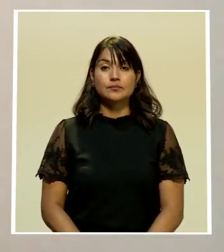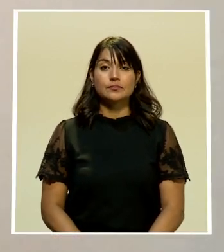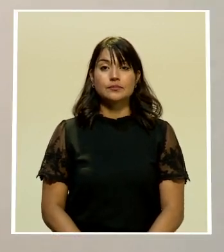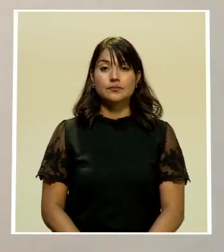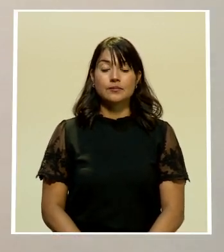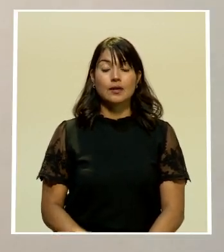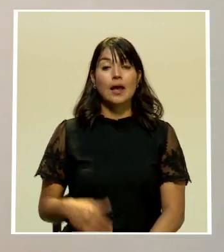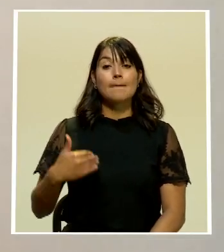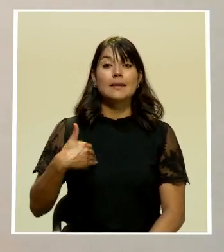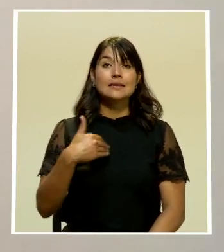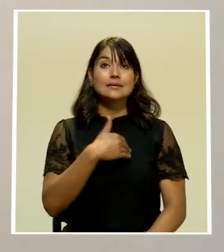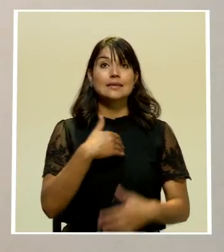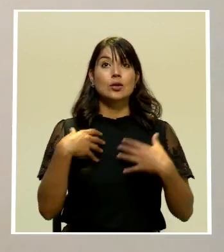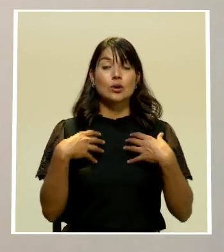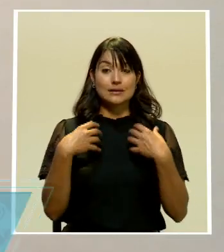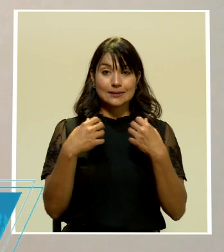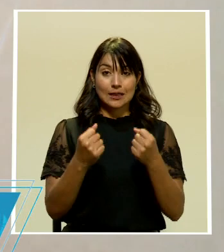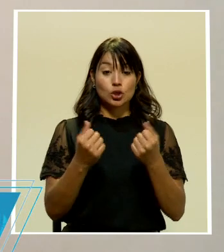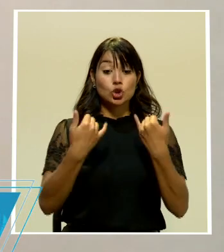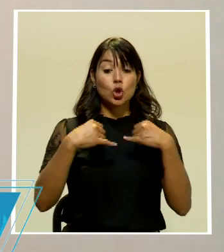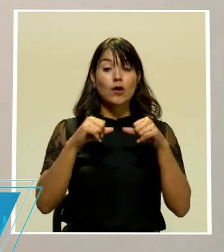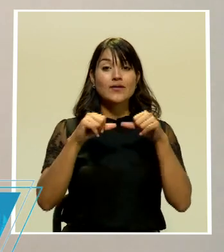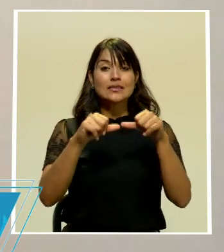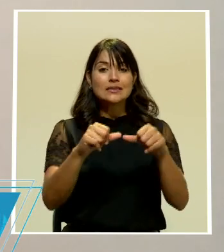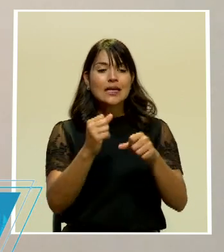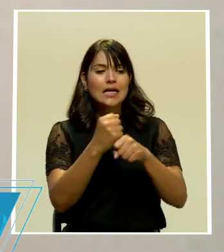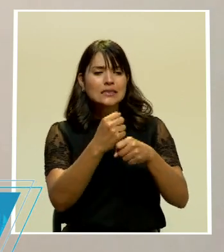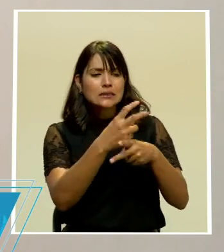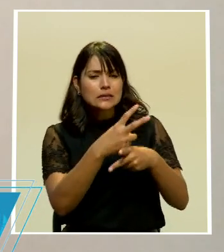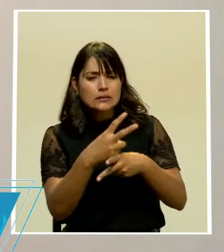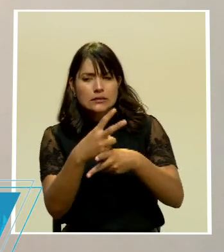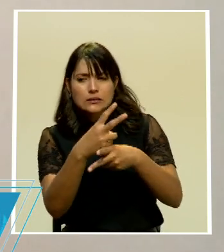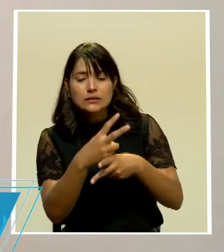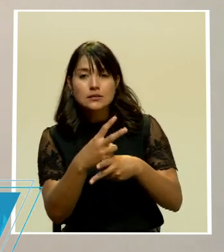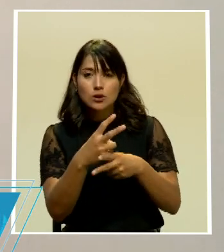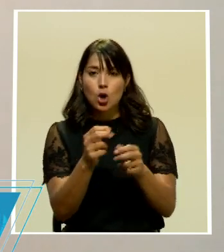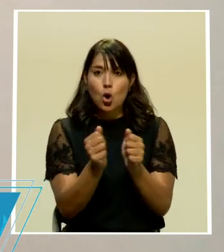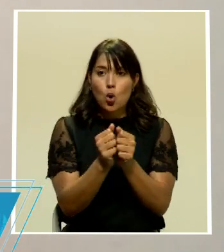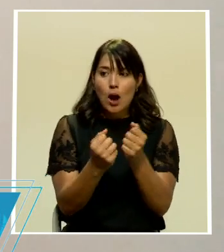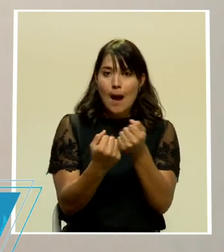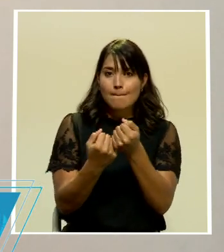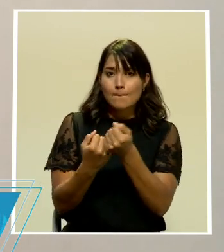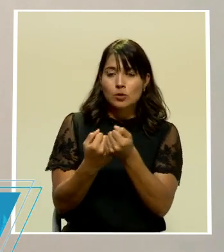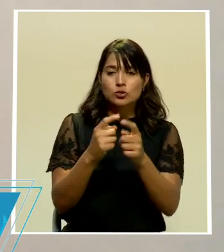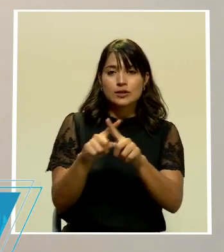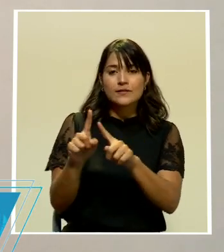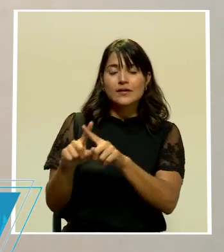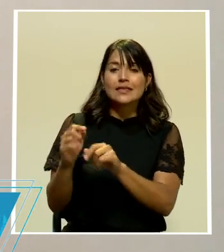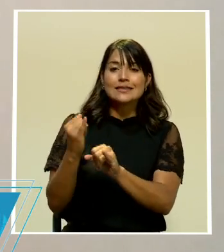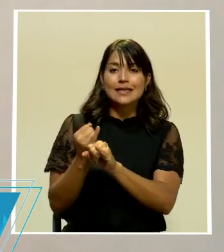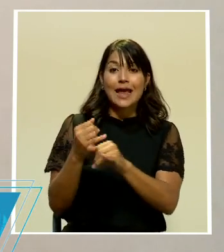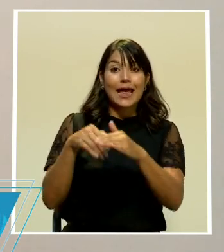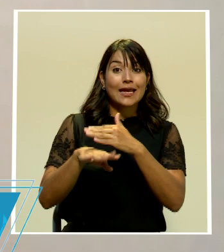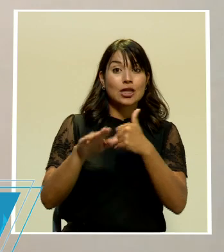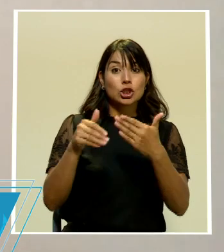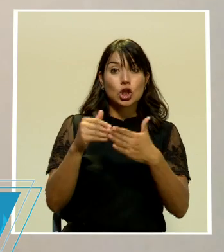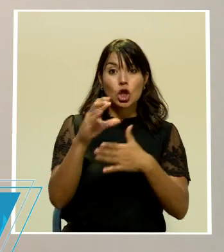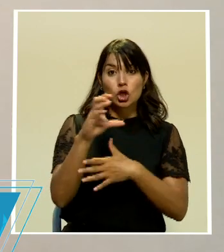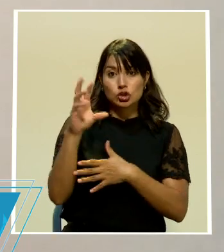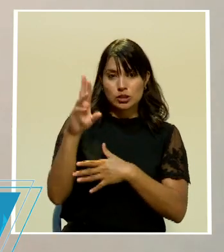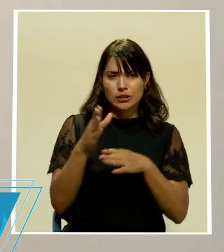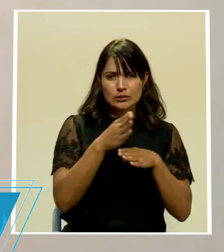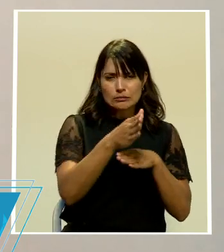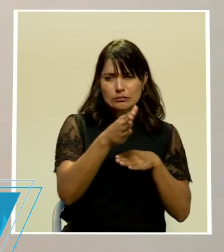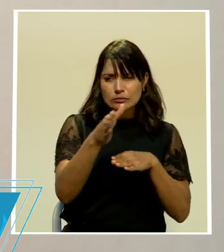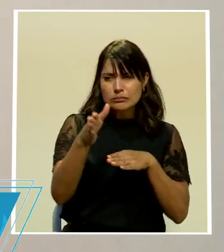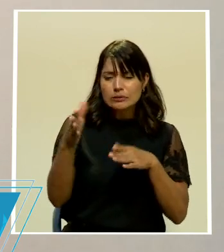el Ministerio de Salud continúa realizando operativos interinstitucionales por todo el país se han inspeccionado un total de 96